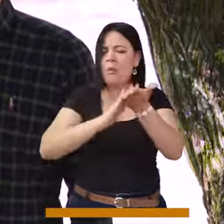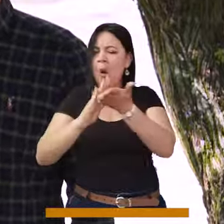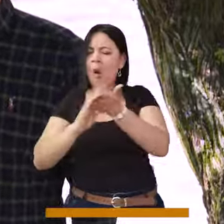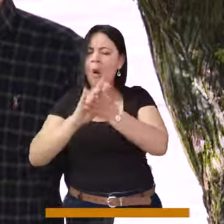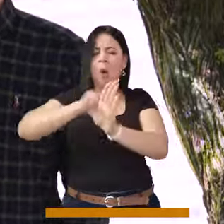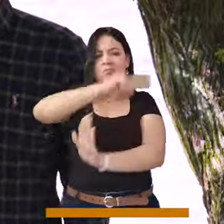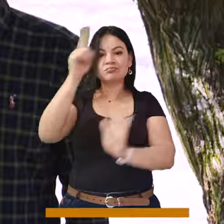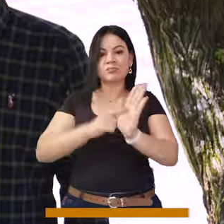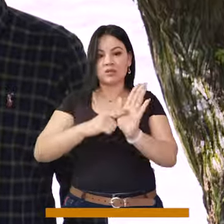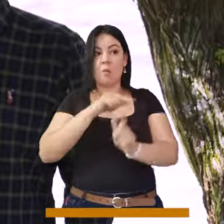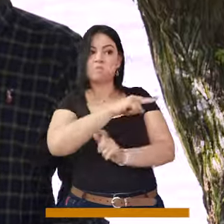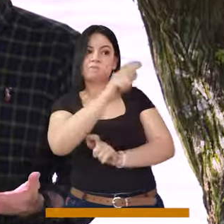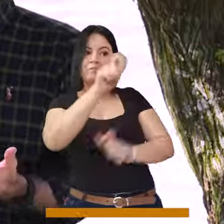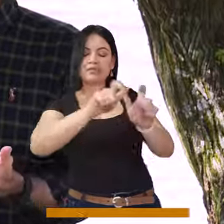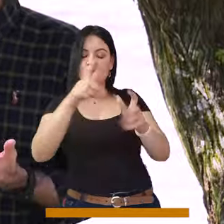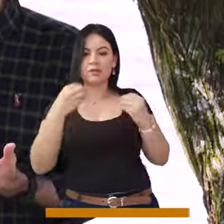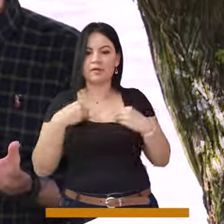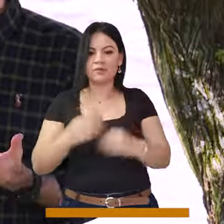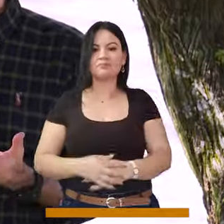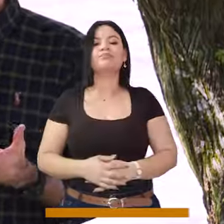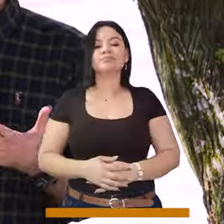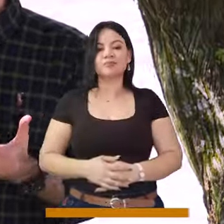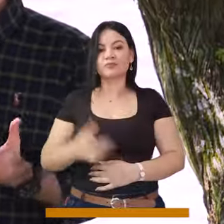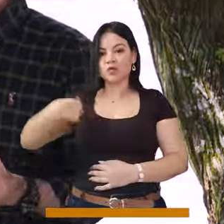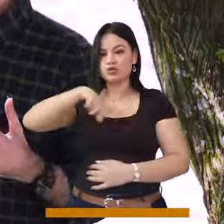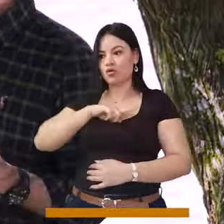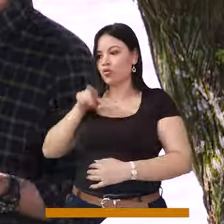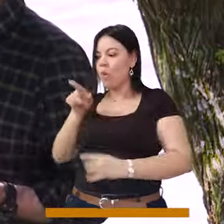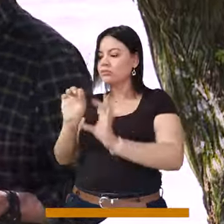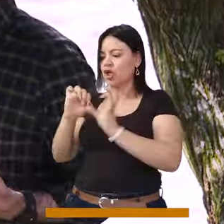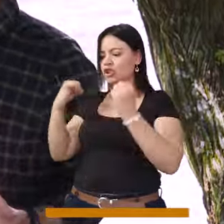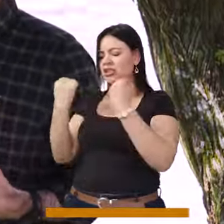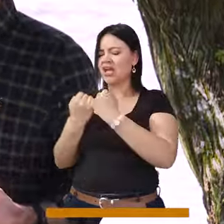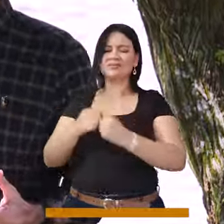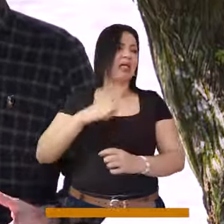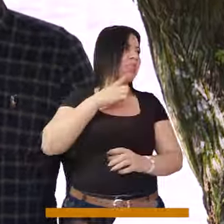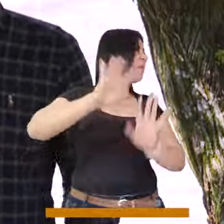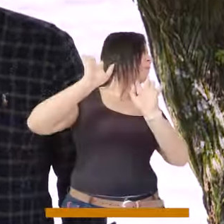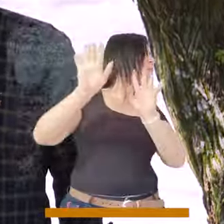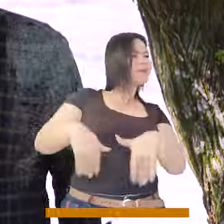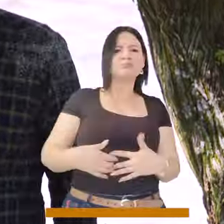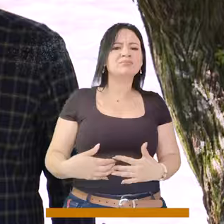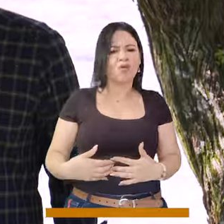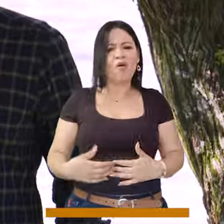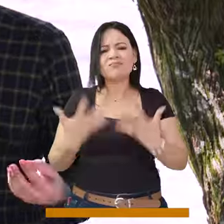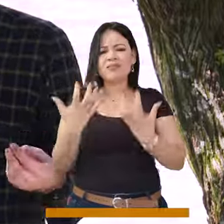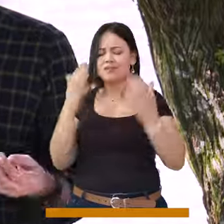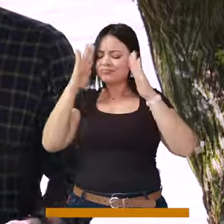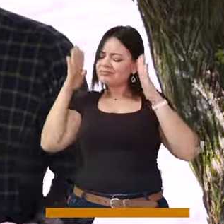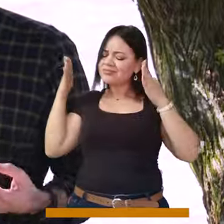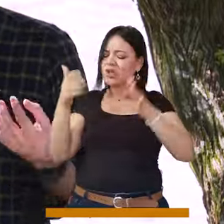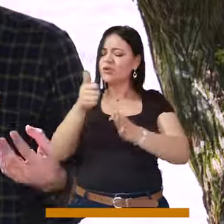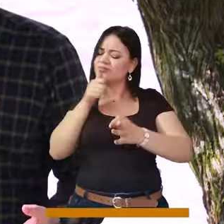los habitantes de la ciudad de Medellín. Por eso desde el Consejo queremos dejar de darle la espalda y volver a confiar en nuestro río y